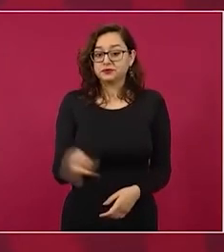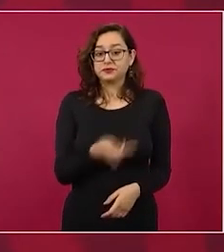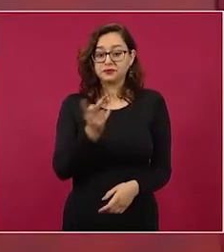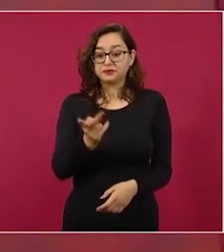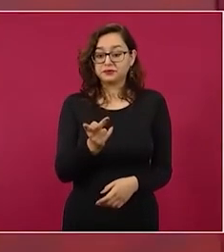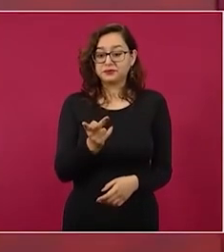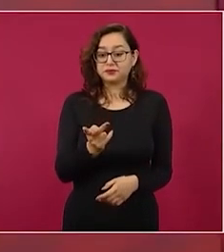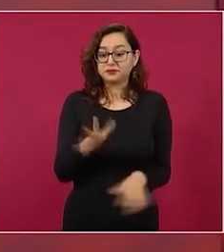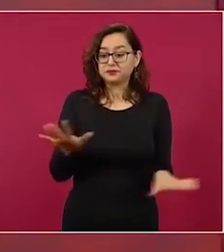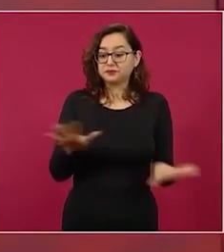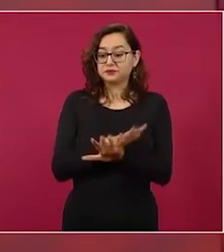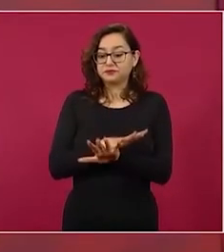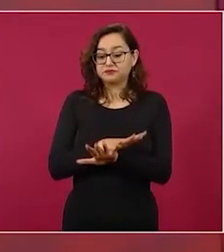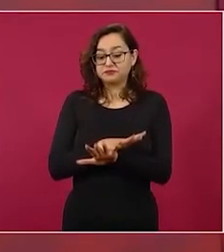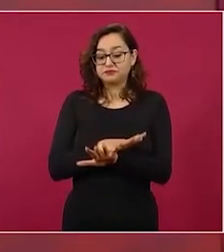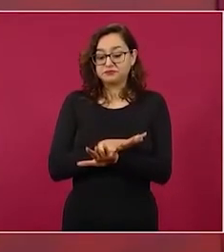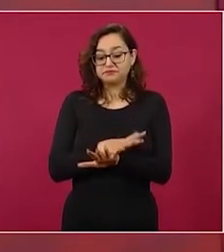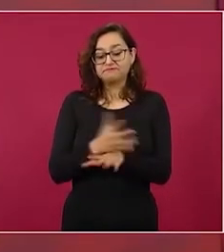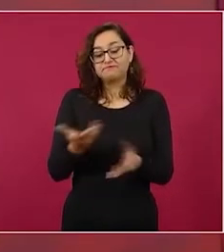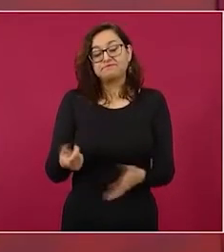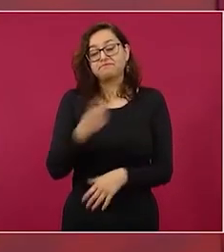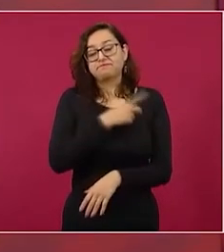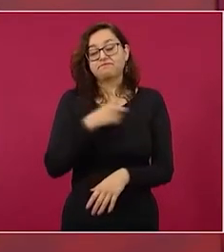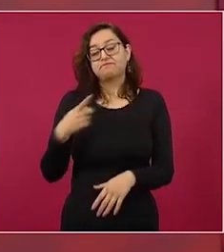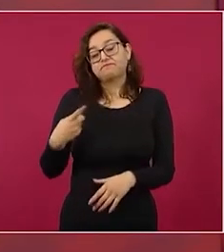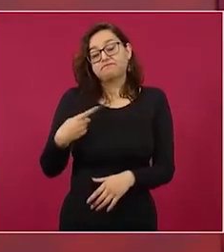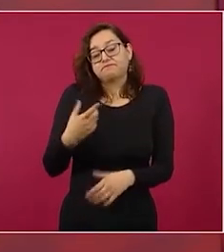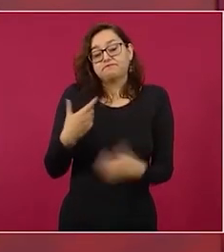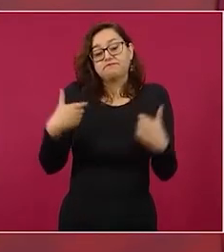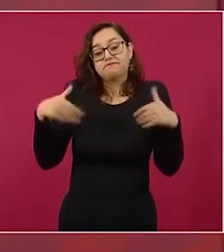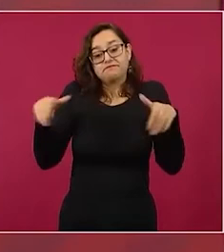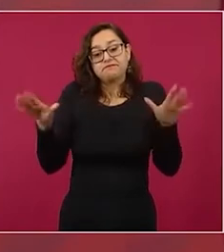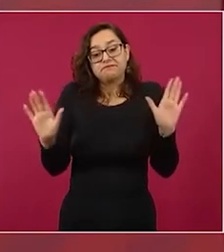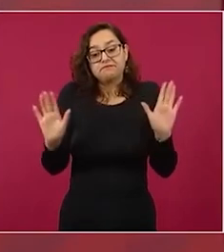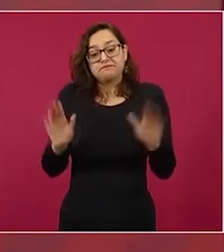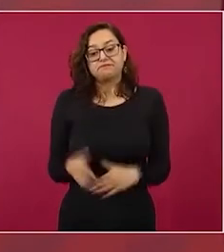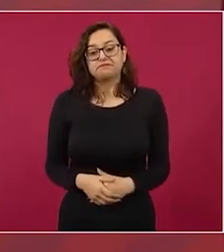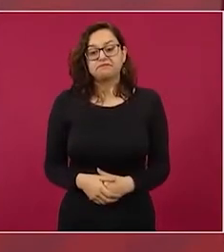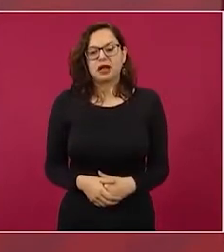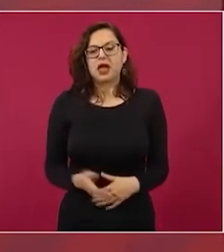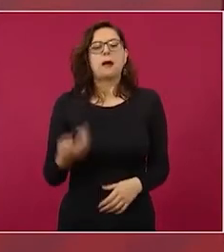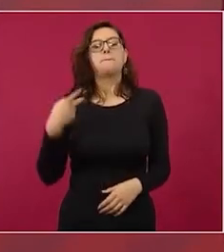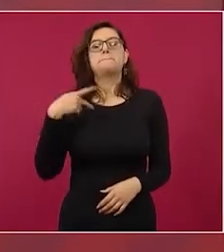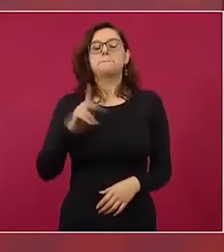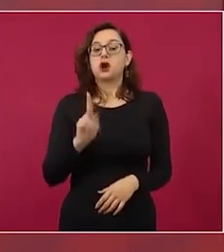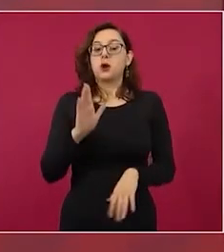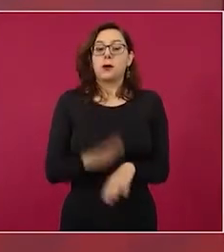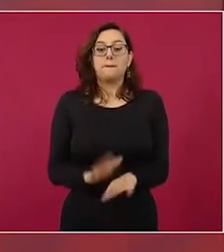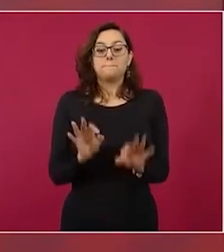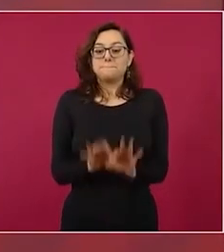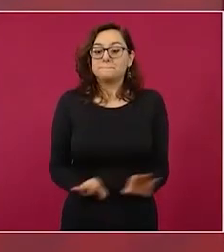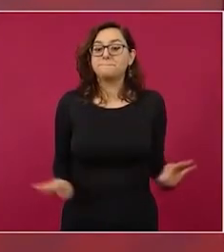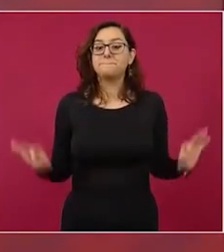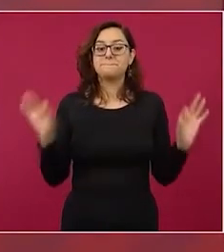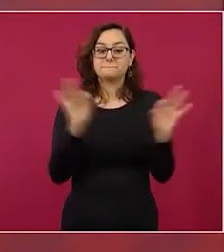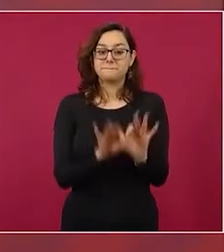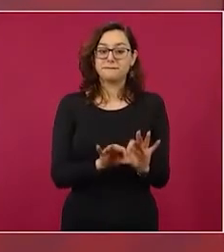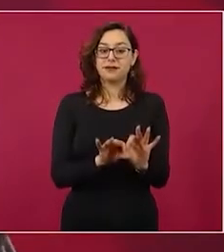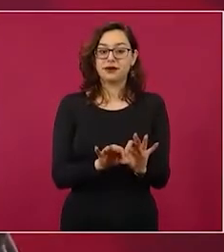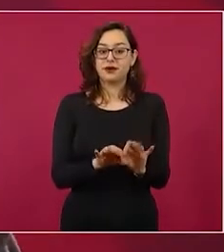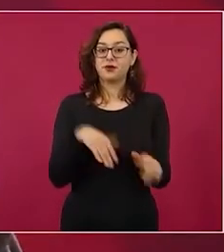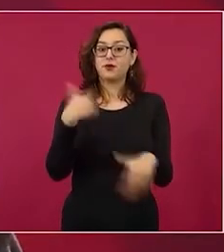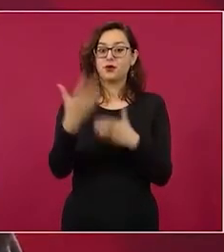no importa que lo resuelvan pero lo más importante es que el día 10 de abril a votar